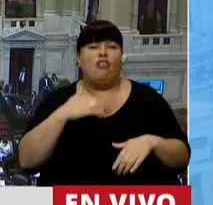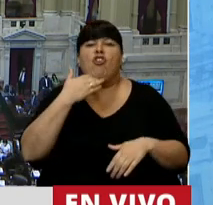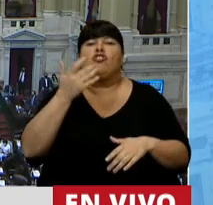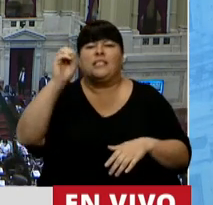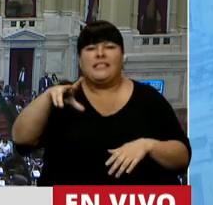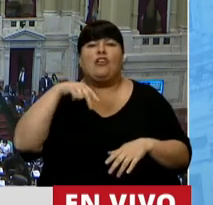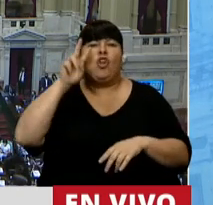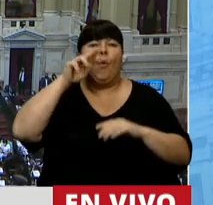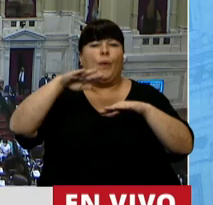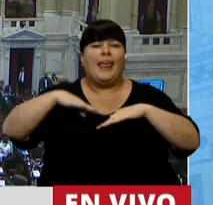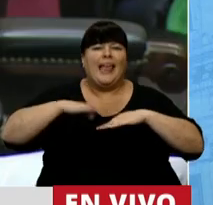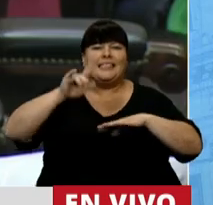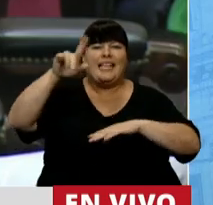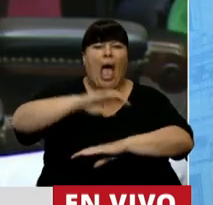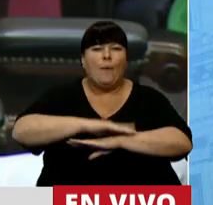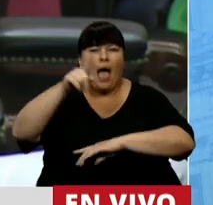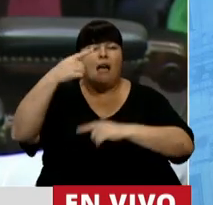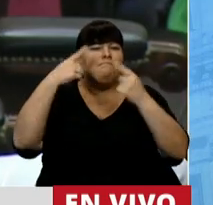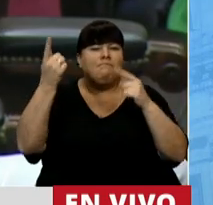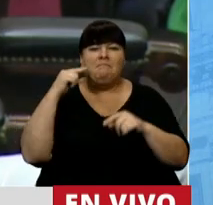no sé dónde está, estaba en un palco hace un rato,